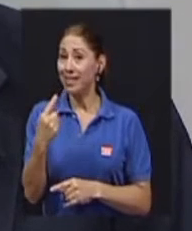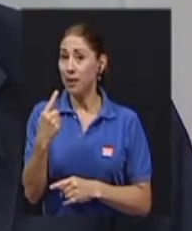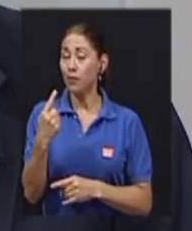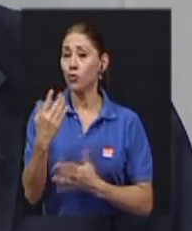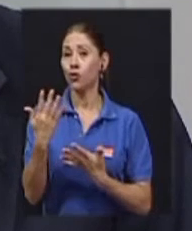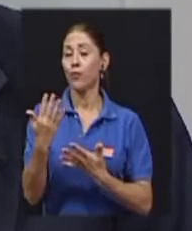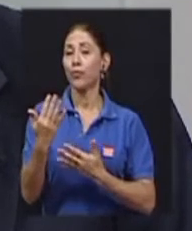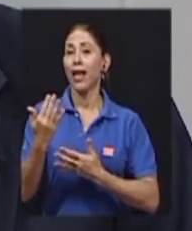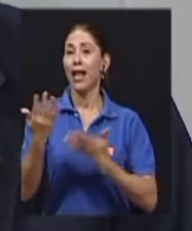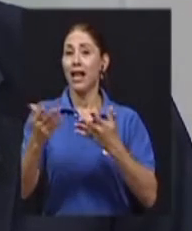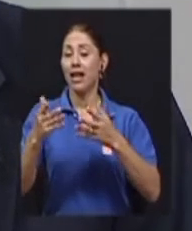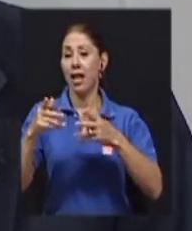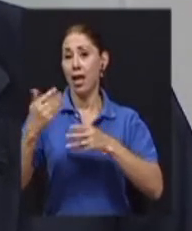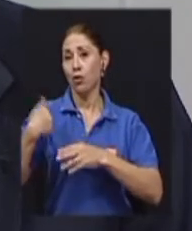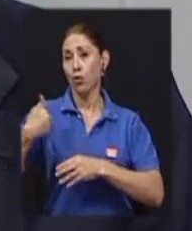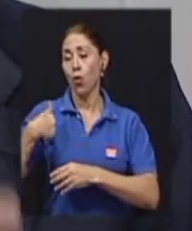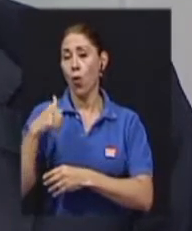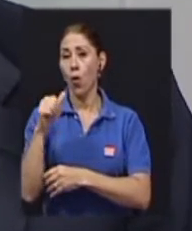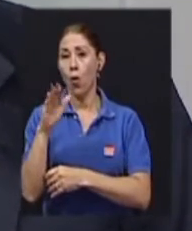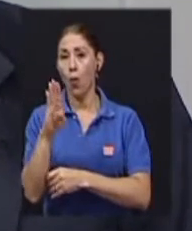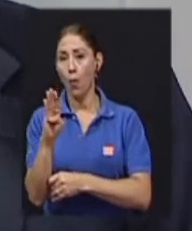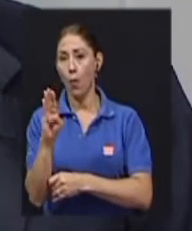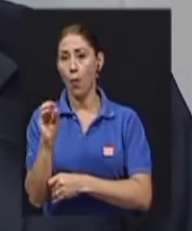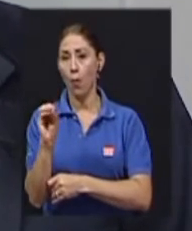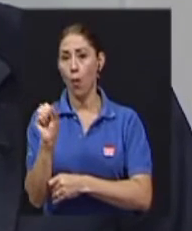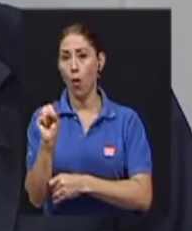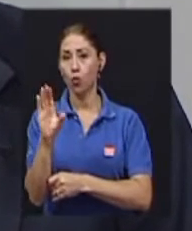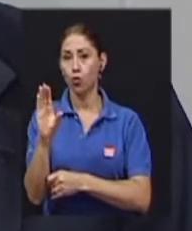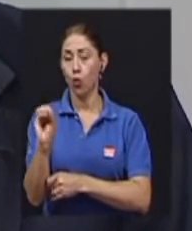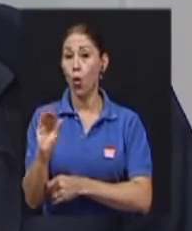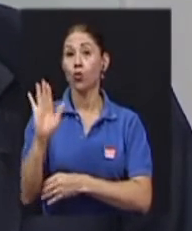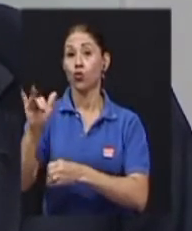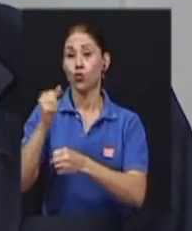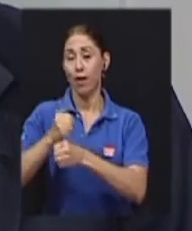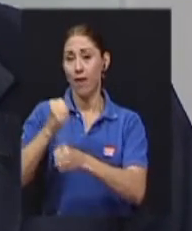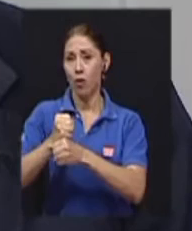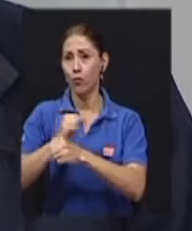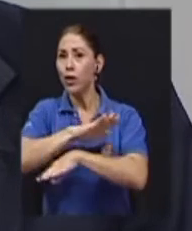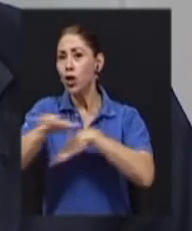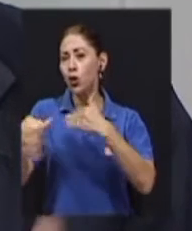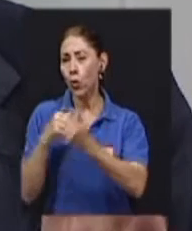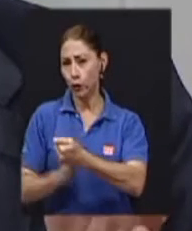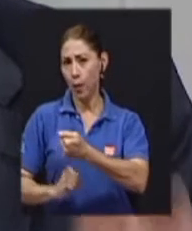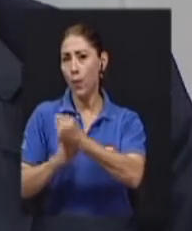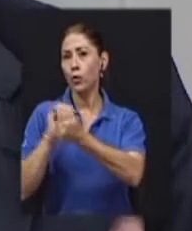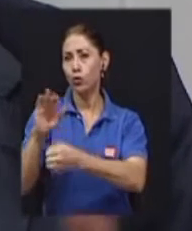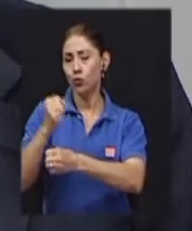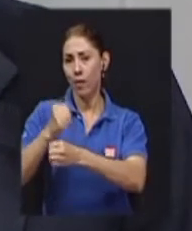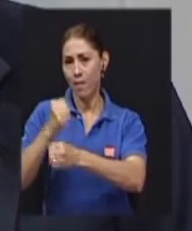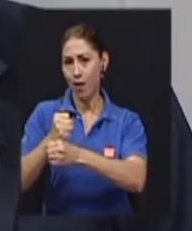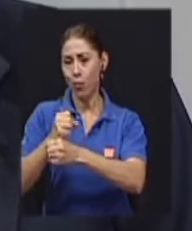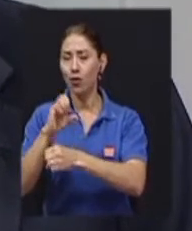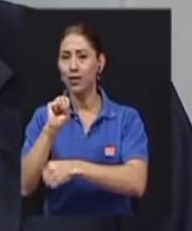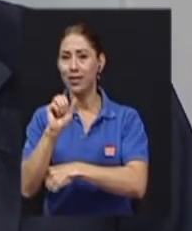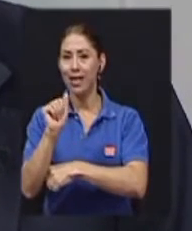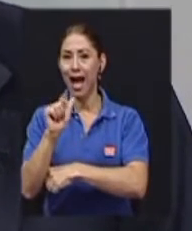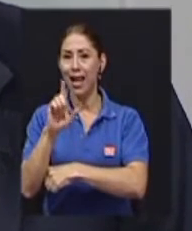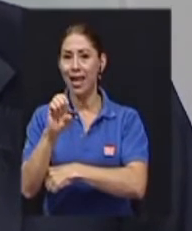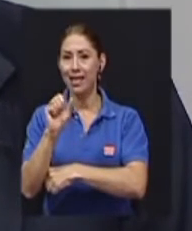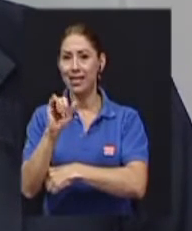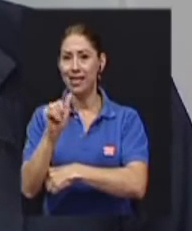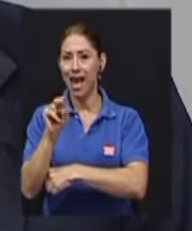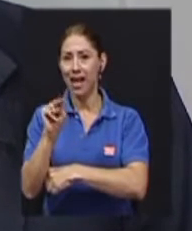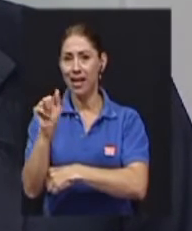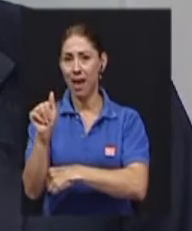salesiana, de Don Bosco y de todos los miembros de la familia salesiana, va dirigida prioritariamente